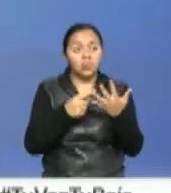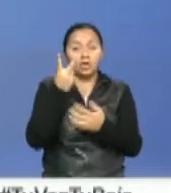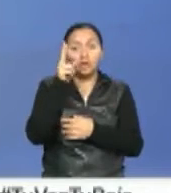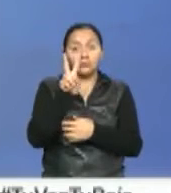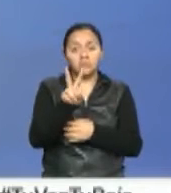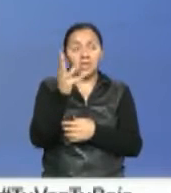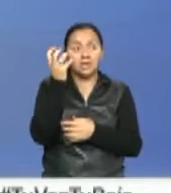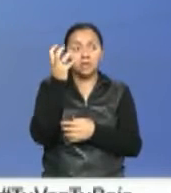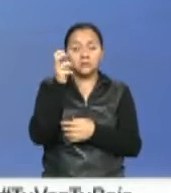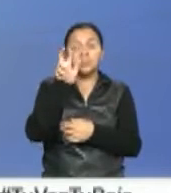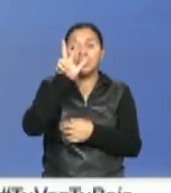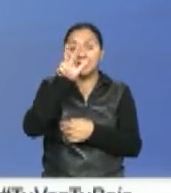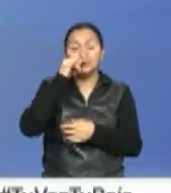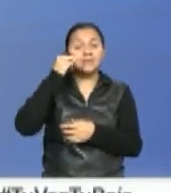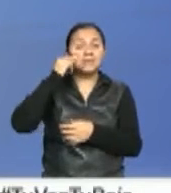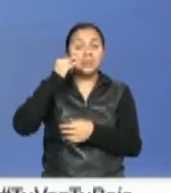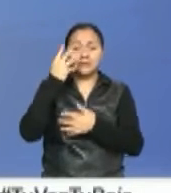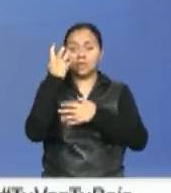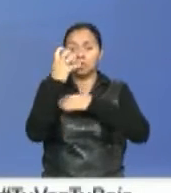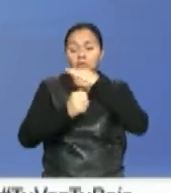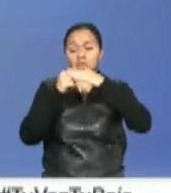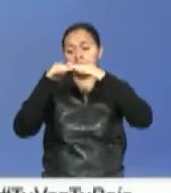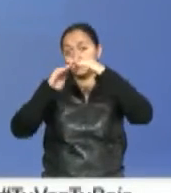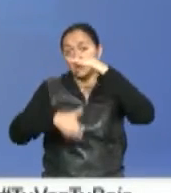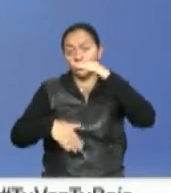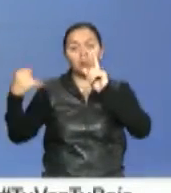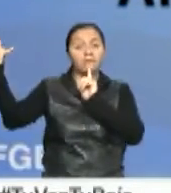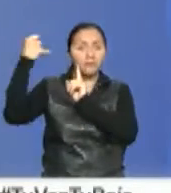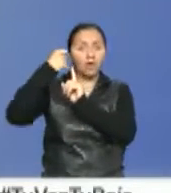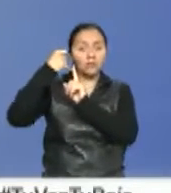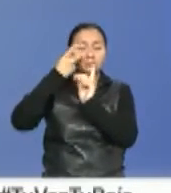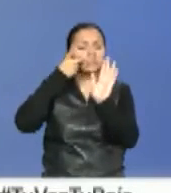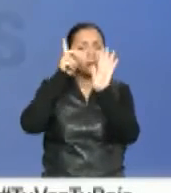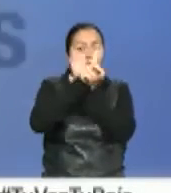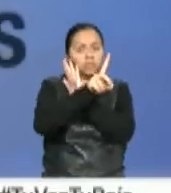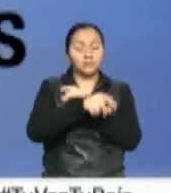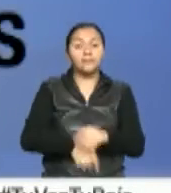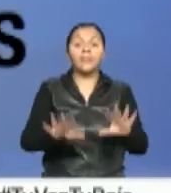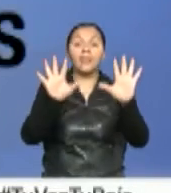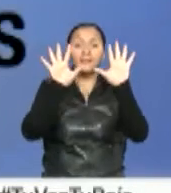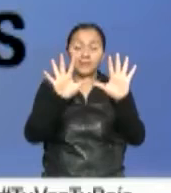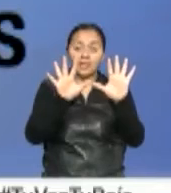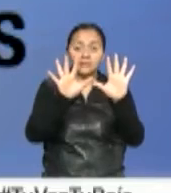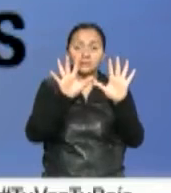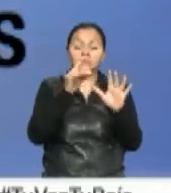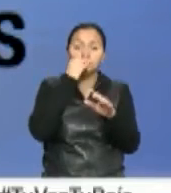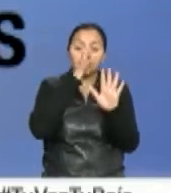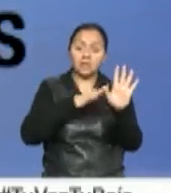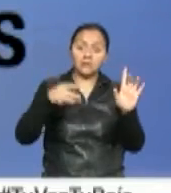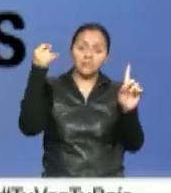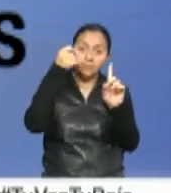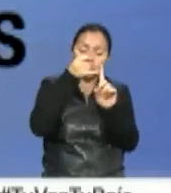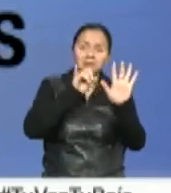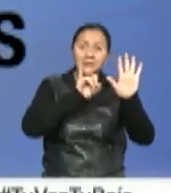niñas menores de 14 años denunciaron violación sexual. De cada 10 víctimas de violencia sexual, 6